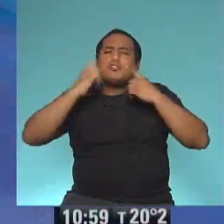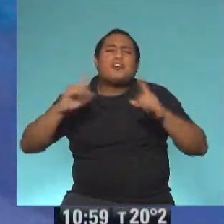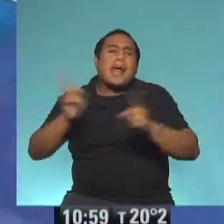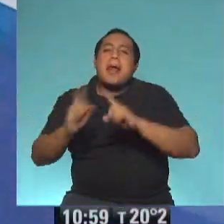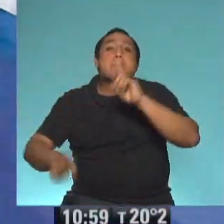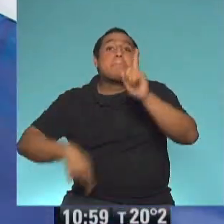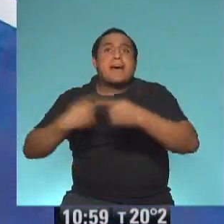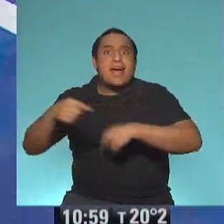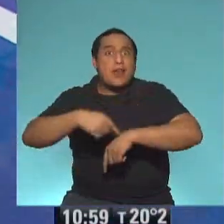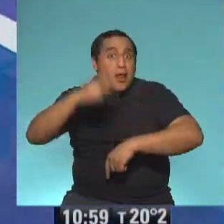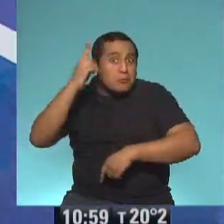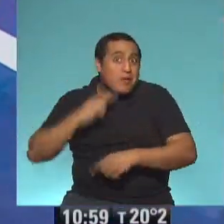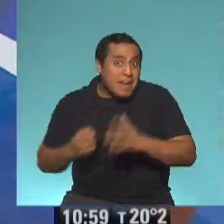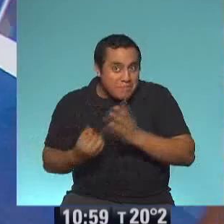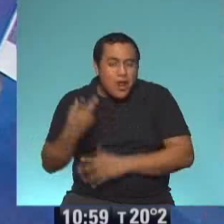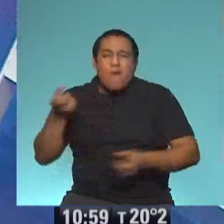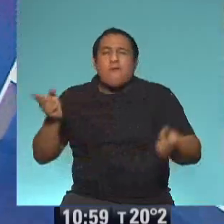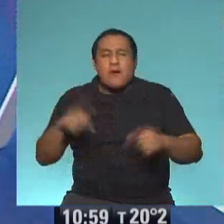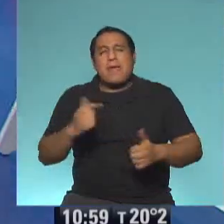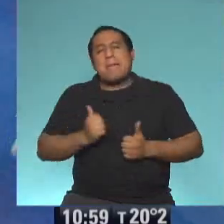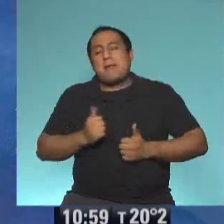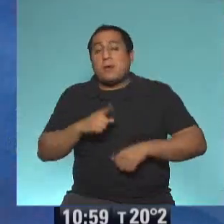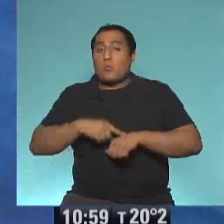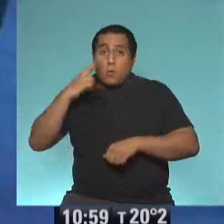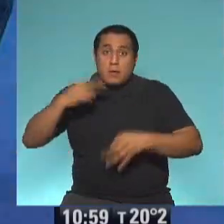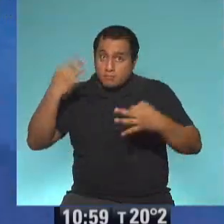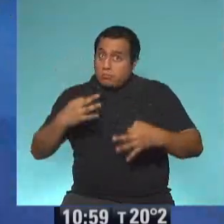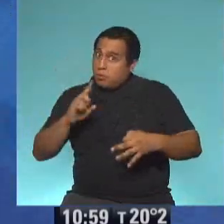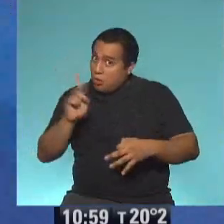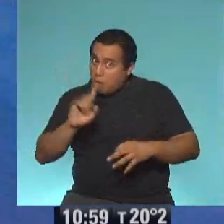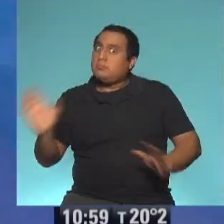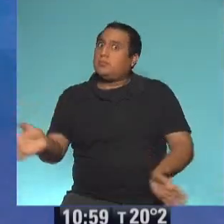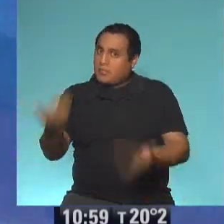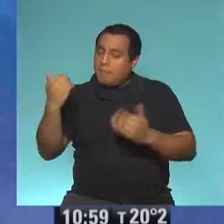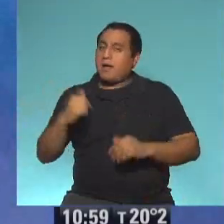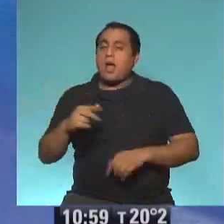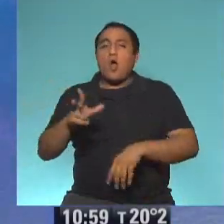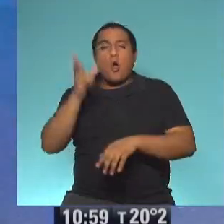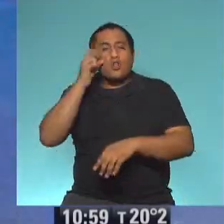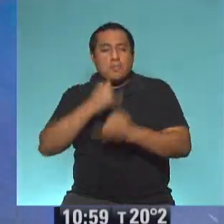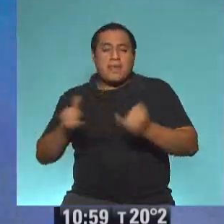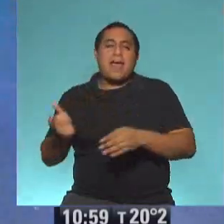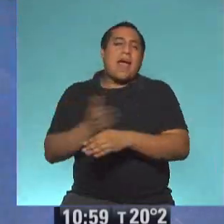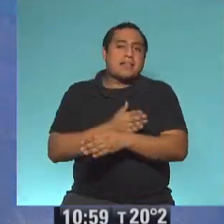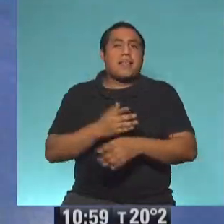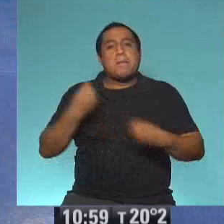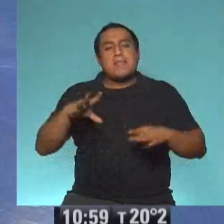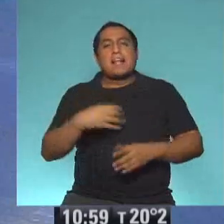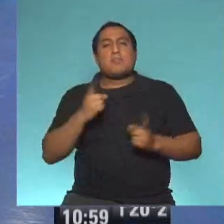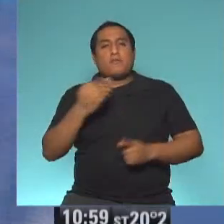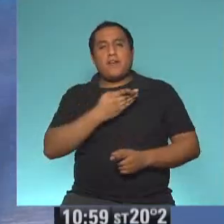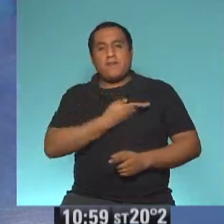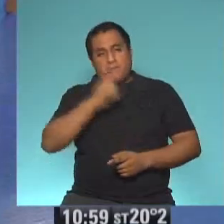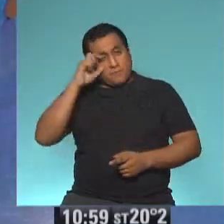mañana a las 9 volvemos. Los esperamos puntual. Si no, los despertamos. Acuérdense. Ahí está. Despertador 8 y media. A las 9 empieza la clase de la Nos vemos mañana.